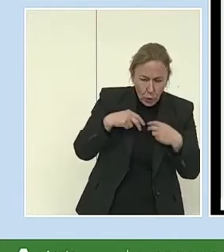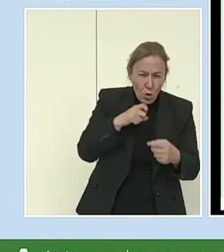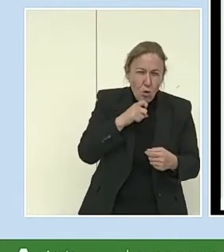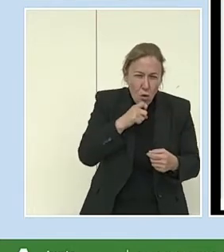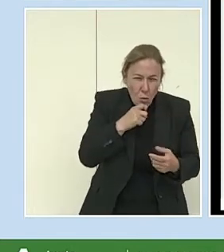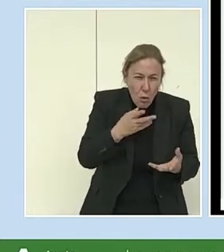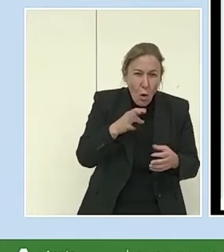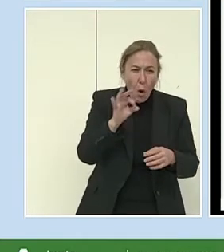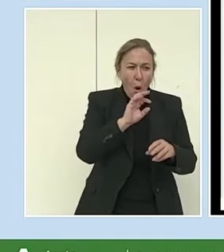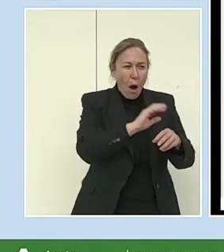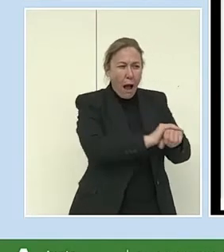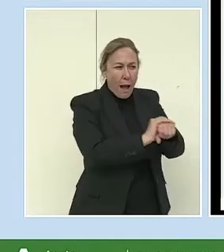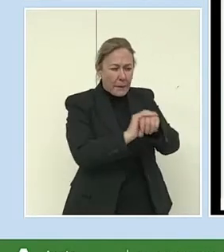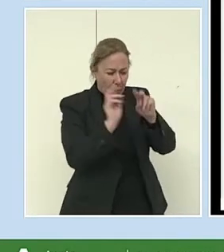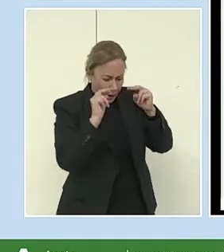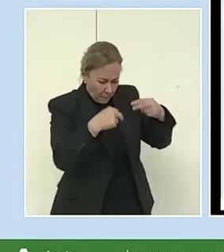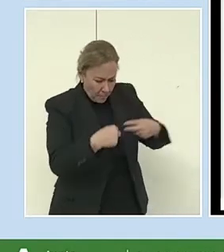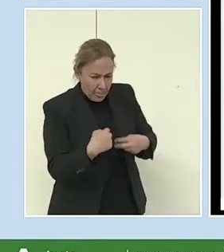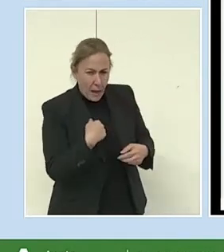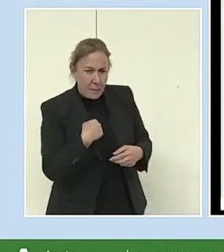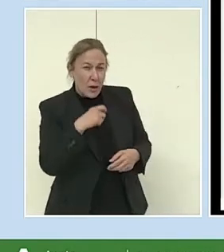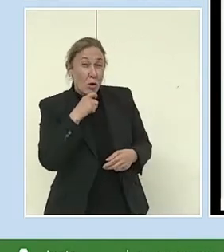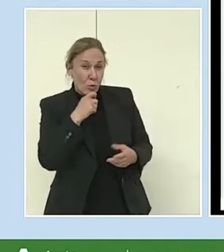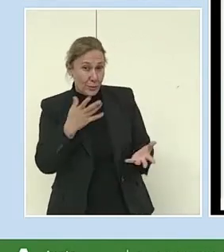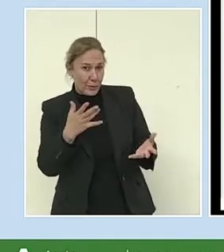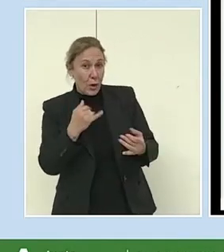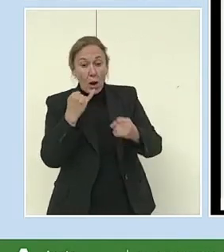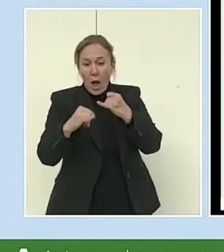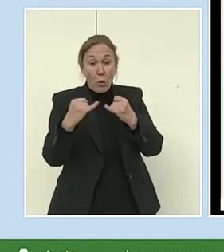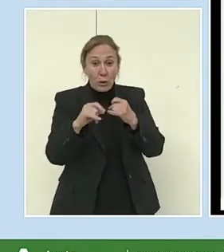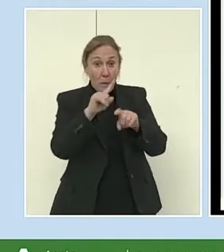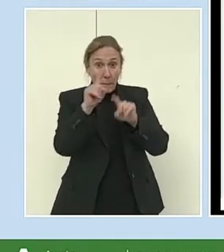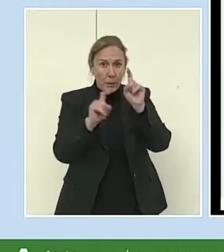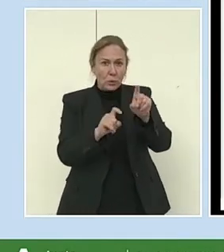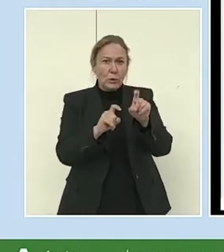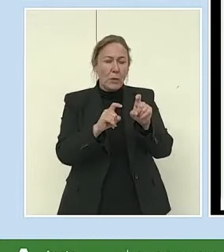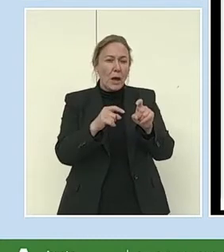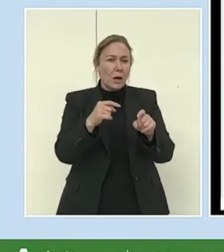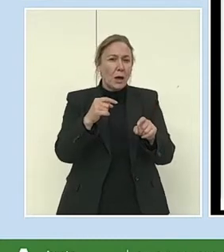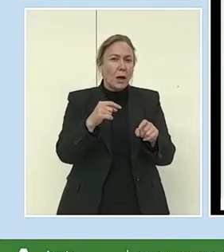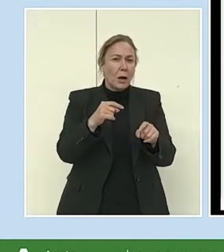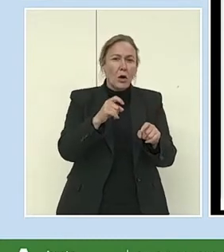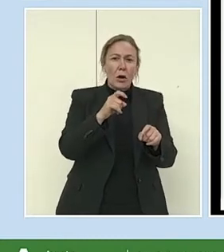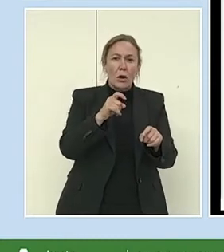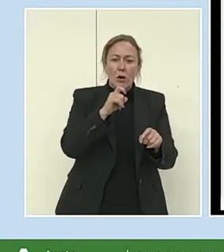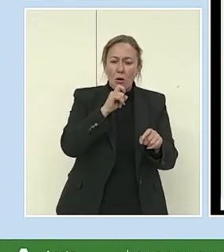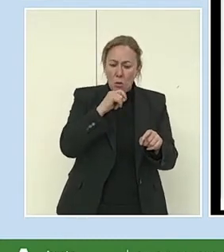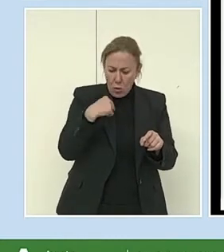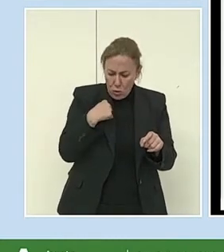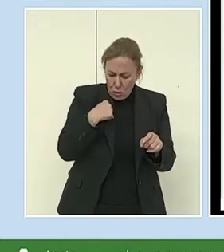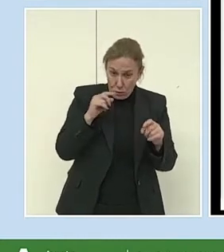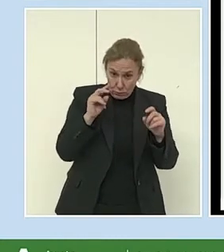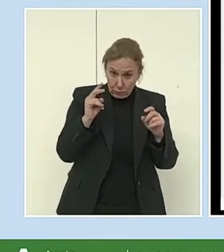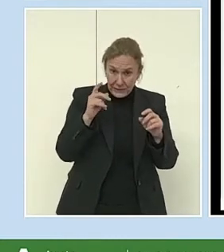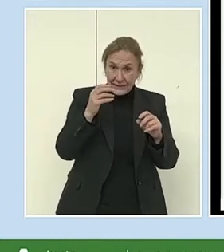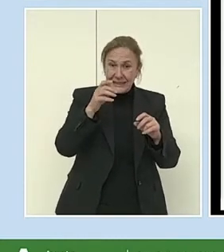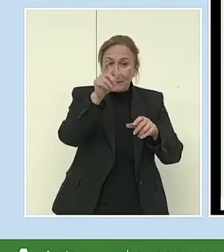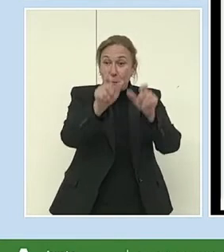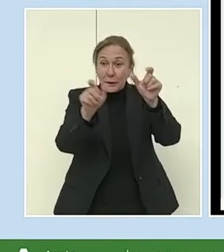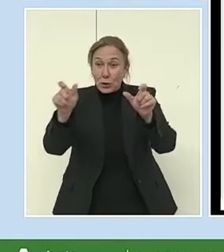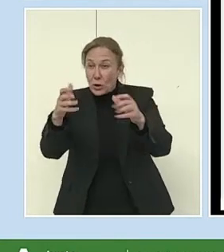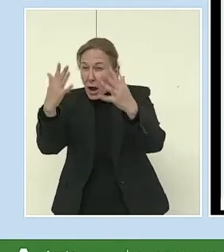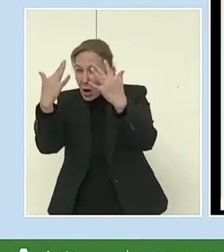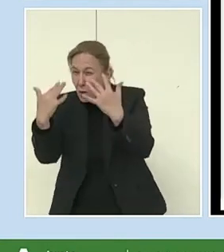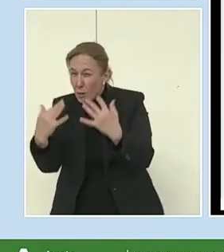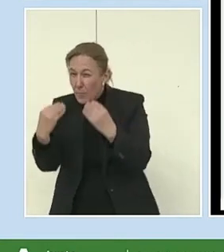Y la última, es un puntazo, porque ¿cómo soy yo? Según la gente que no me conoce bien. Y aquí puede ser una